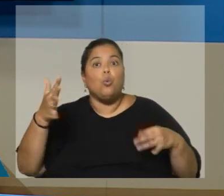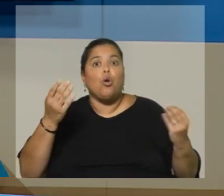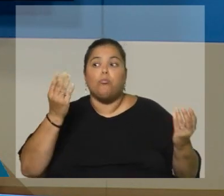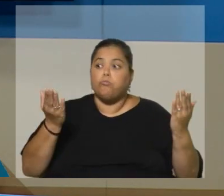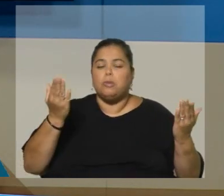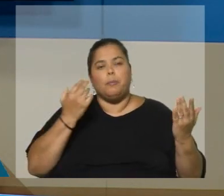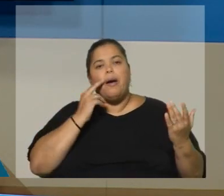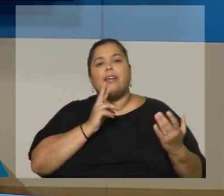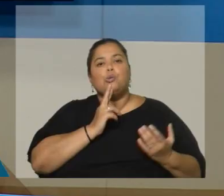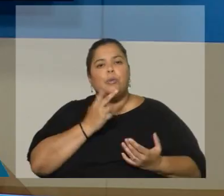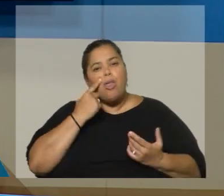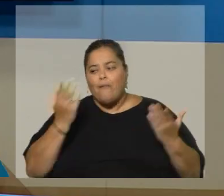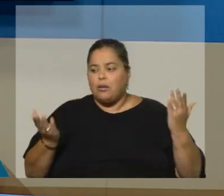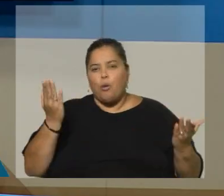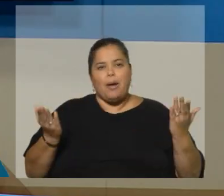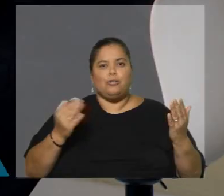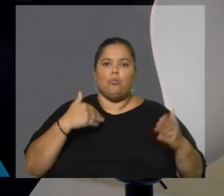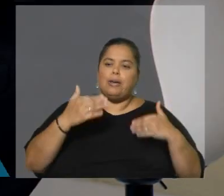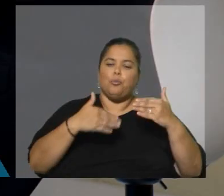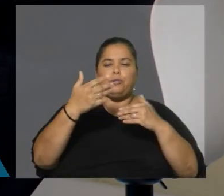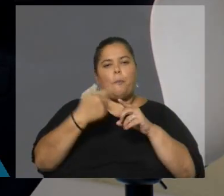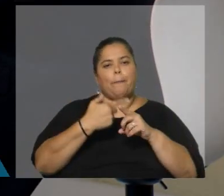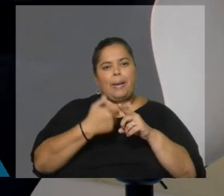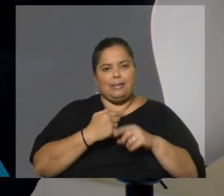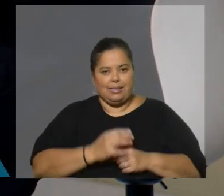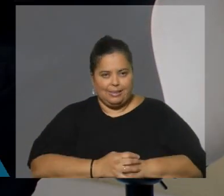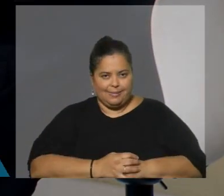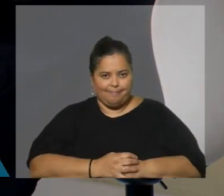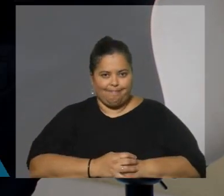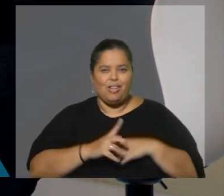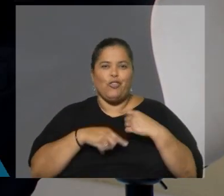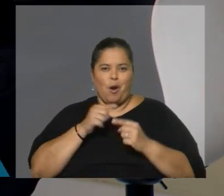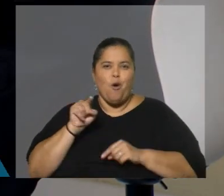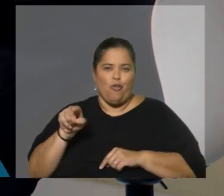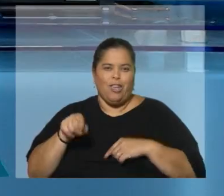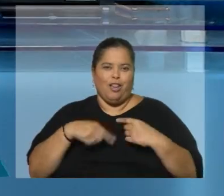viéndolo poco a poco con el paso de los meses. Seguiremos haciéndolo contigo, Luis. Muchísimas gracias. Gracias a ustedes.